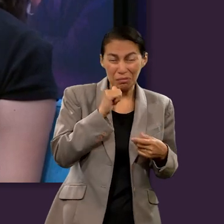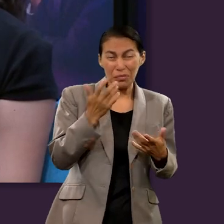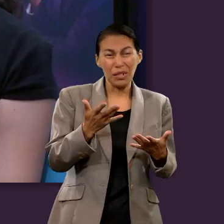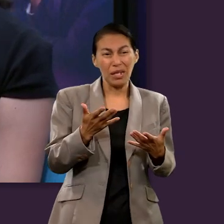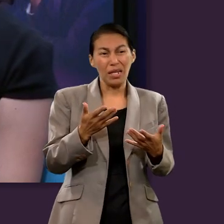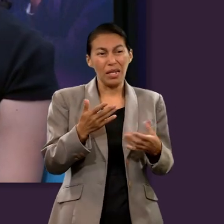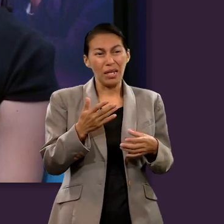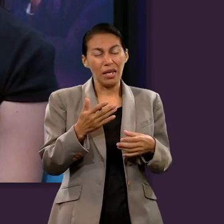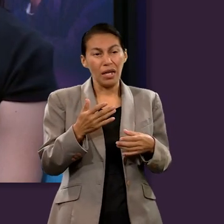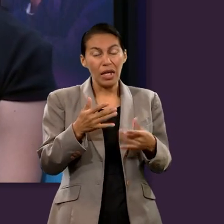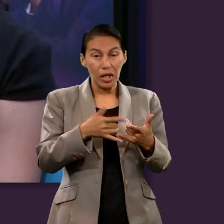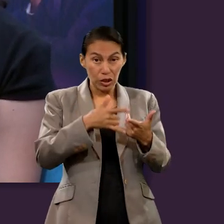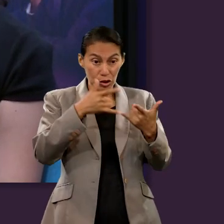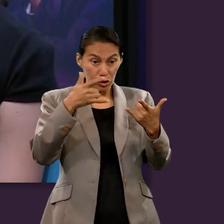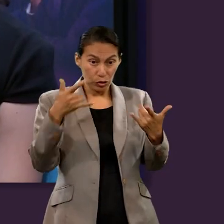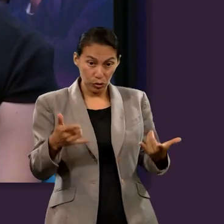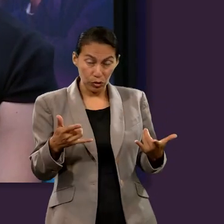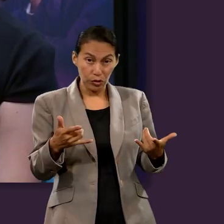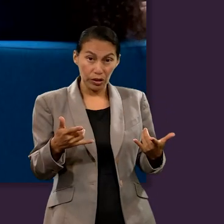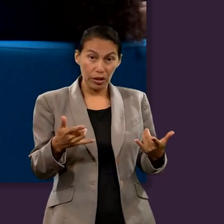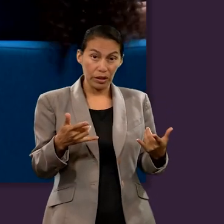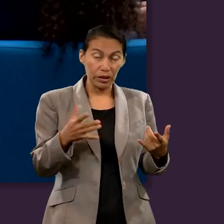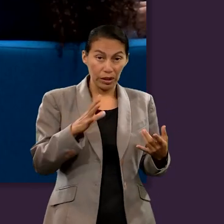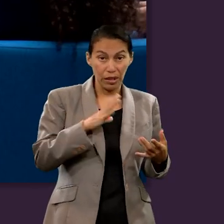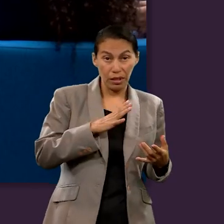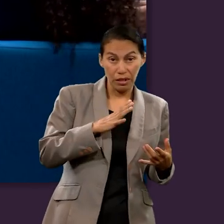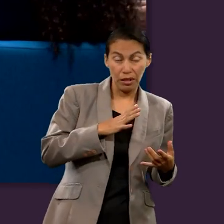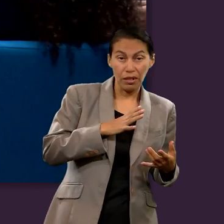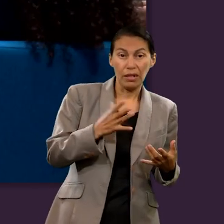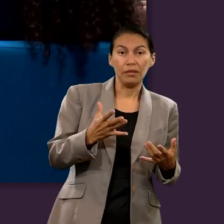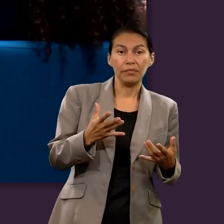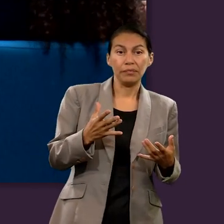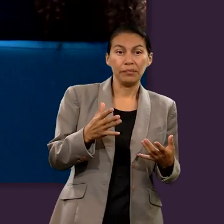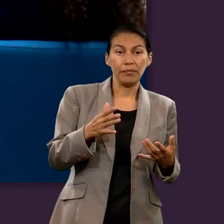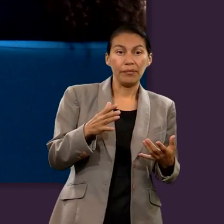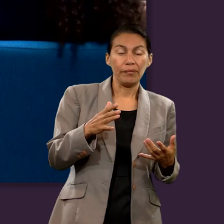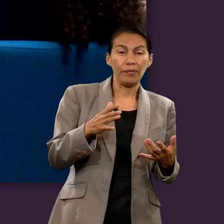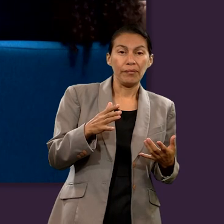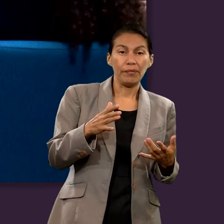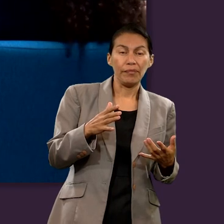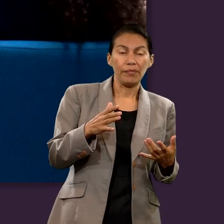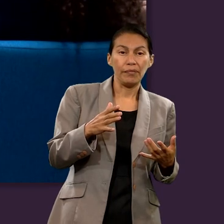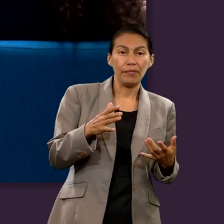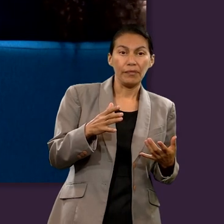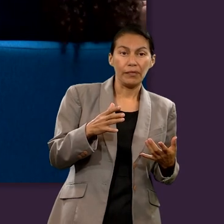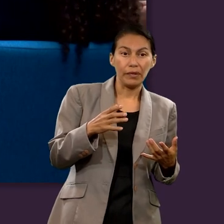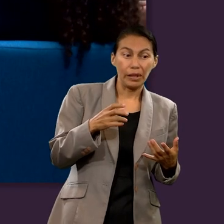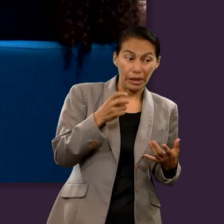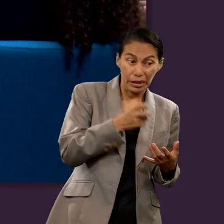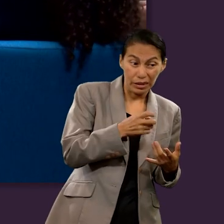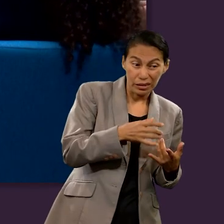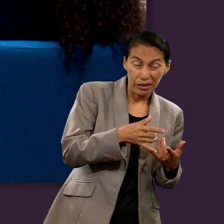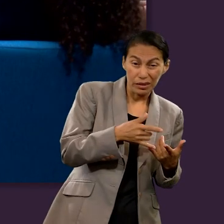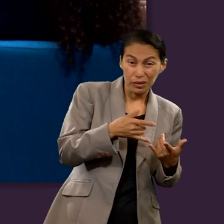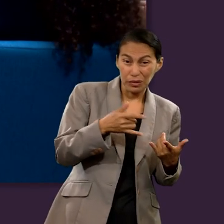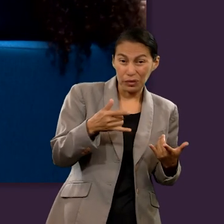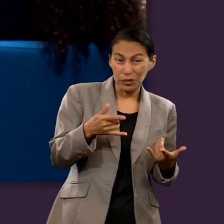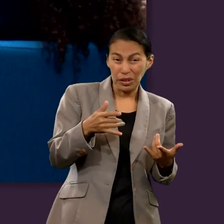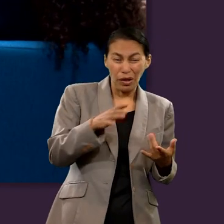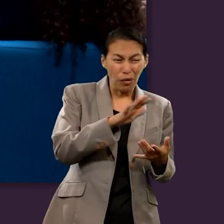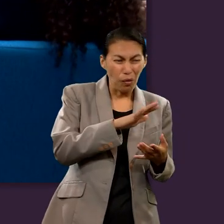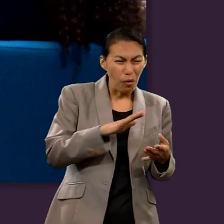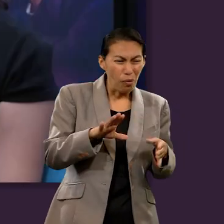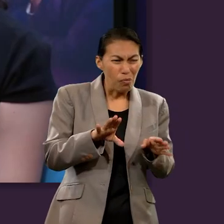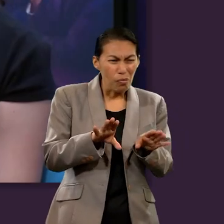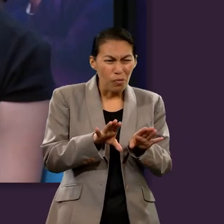para que de situaciones cotidianas como la siembra, como la ciega, y en este caso, historias tal vez un